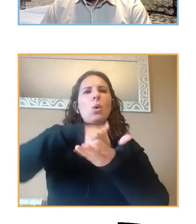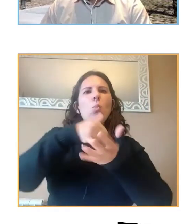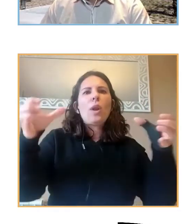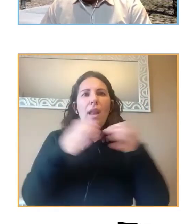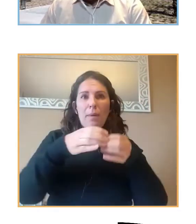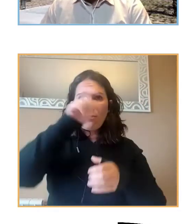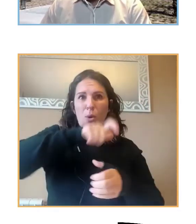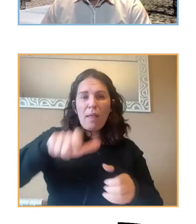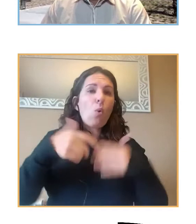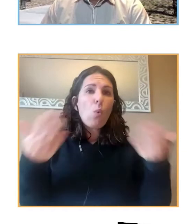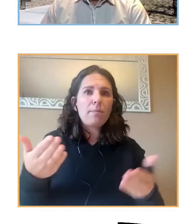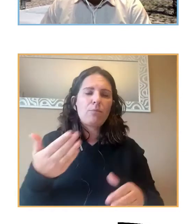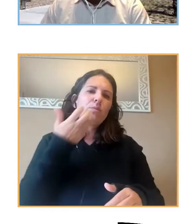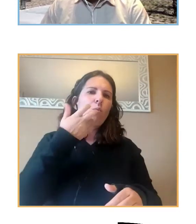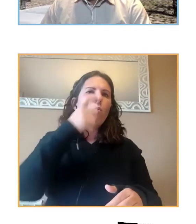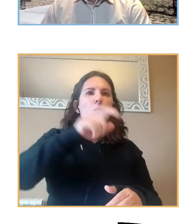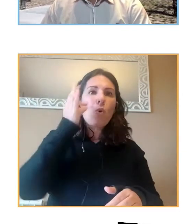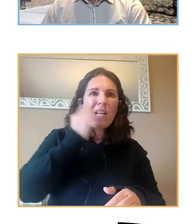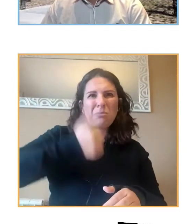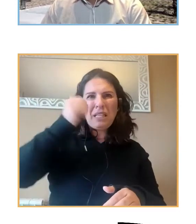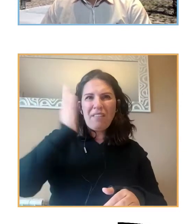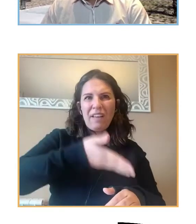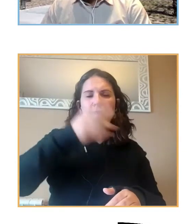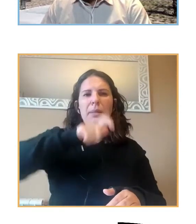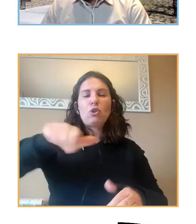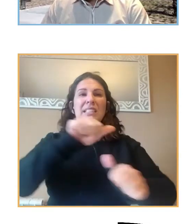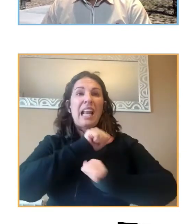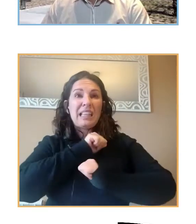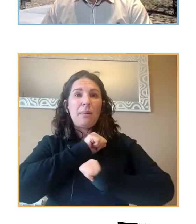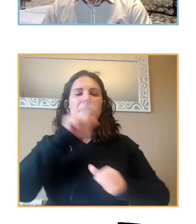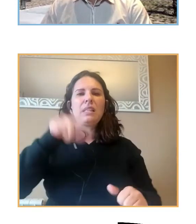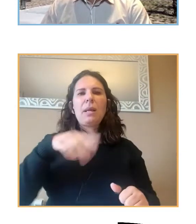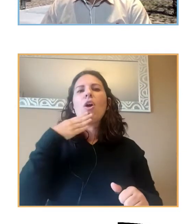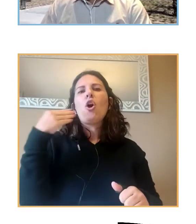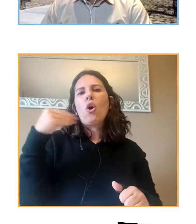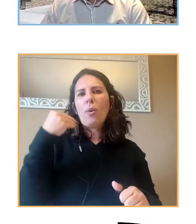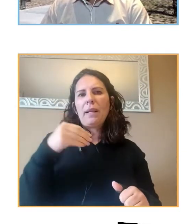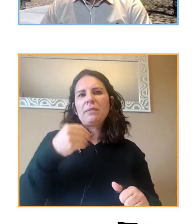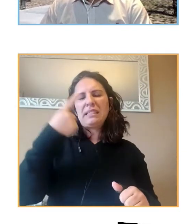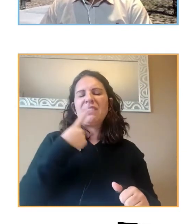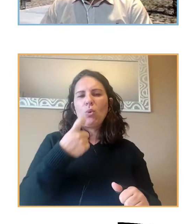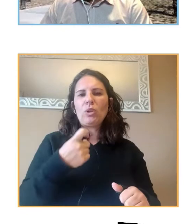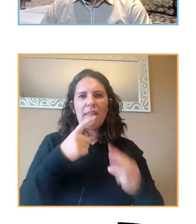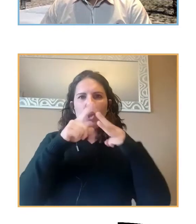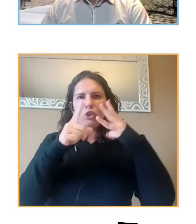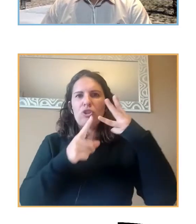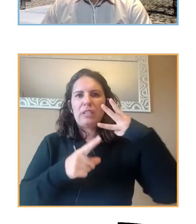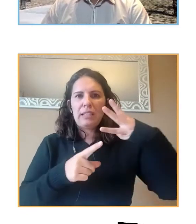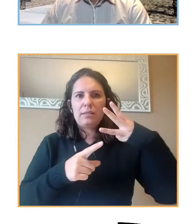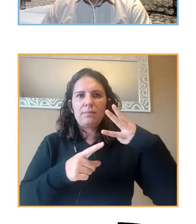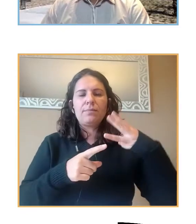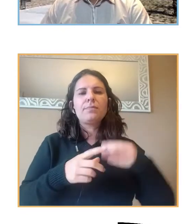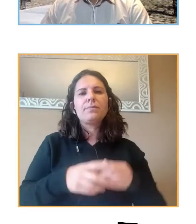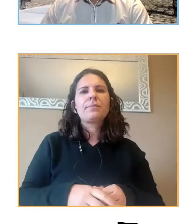encontramos las mujeres más afectadas las personas inactivas más y los jóvenes con más dificultades al igual que el resto de